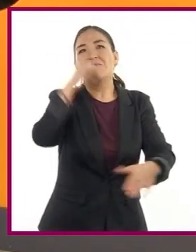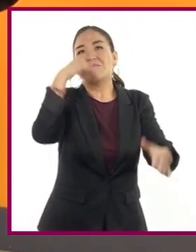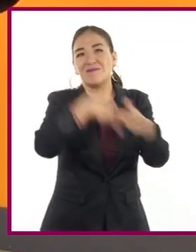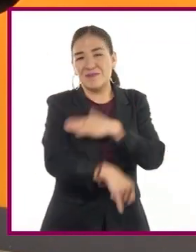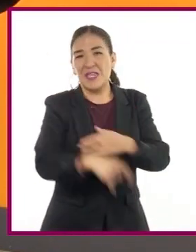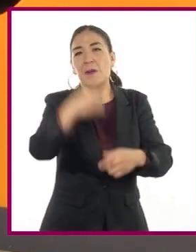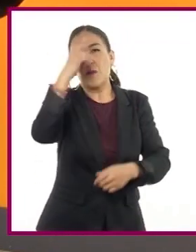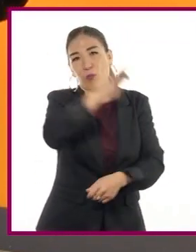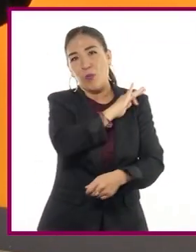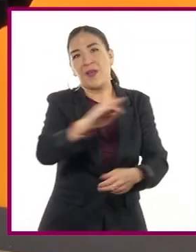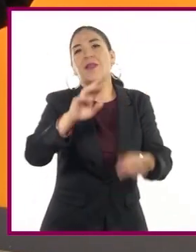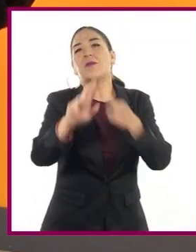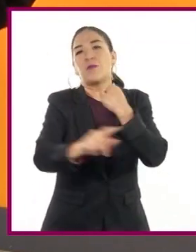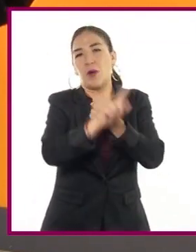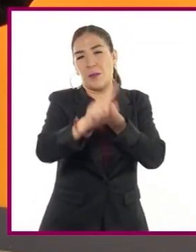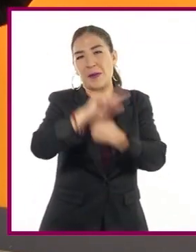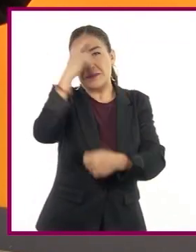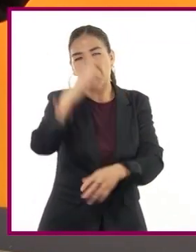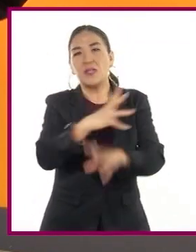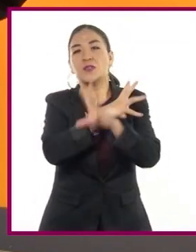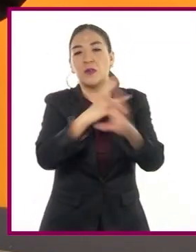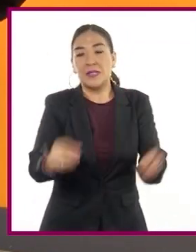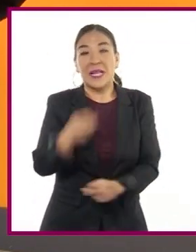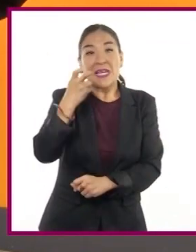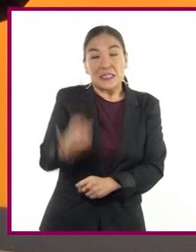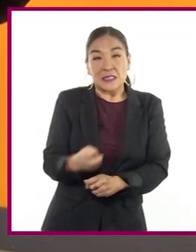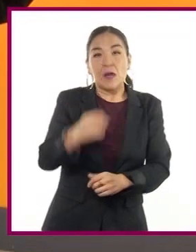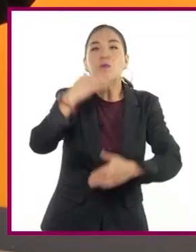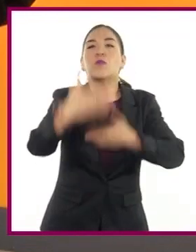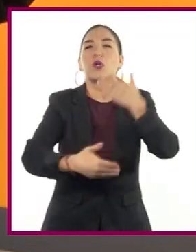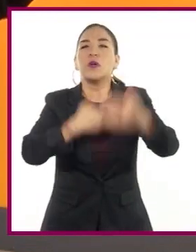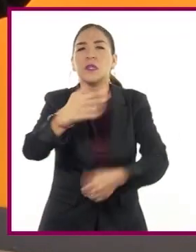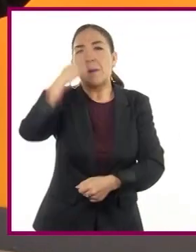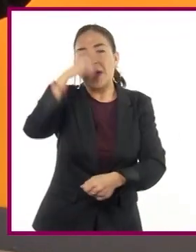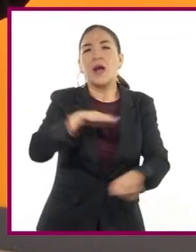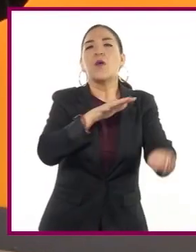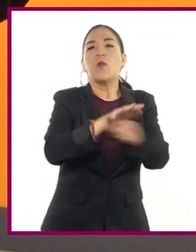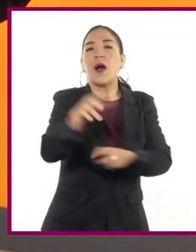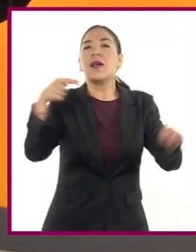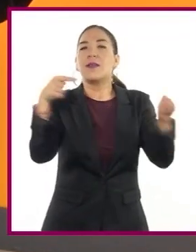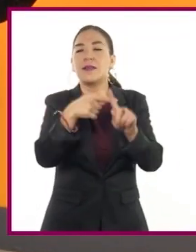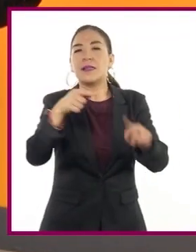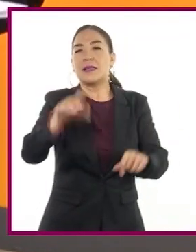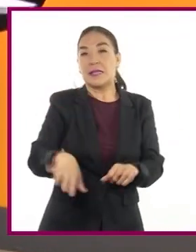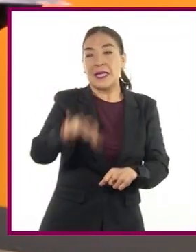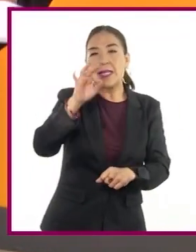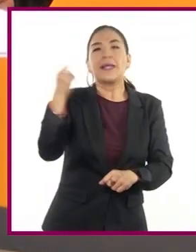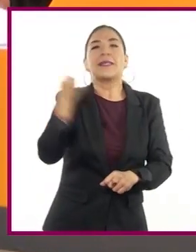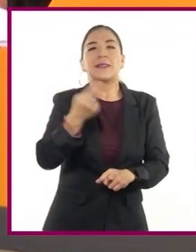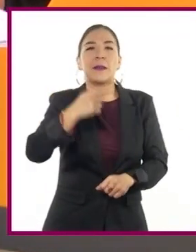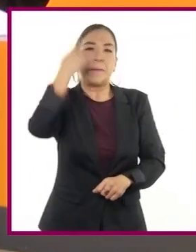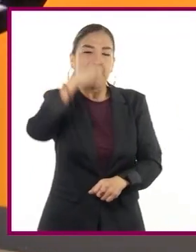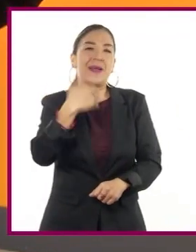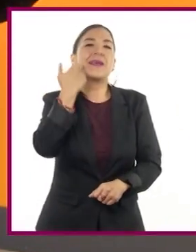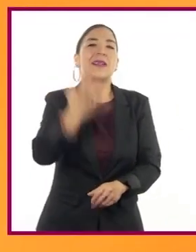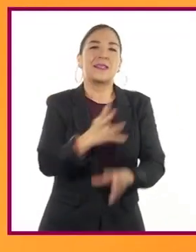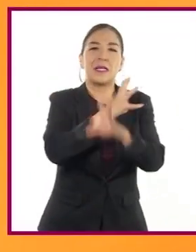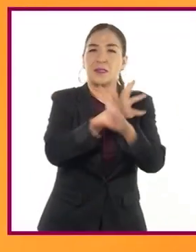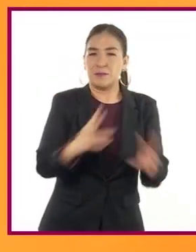a resolver. Pero es tan solo parte del proceso para delimitar y elegir la necesidad que queremos resolver.